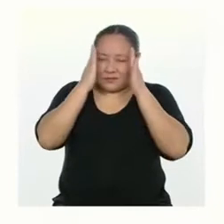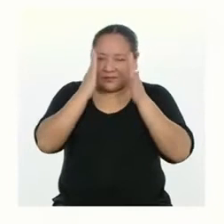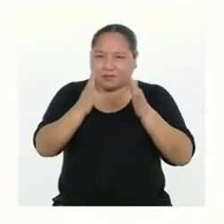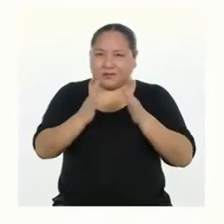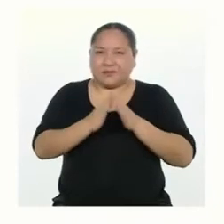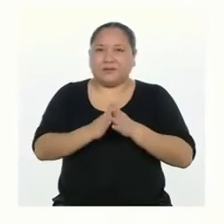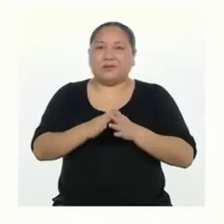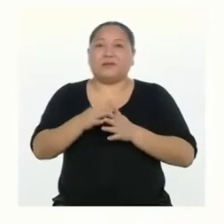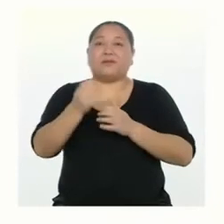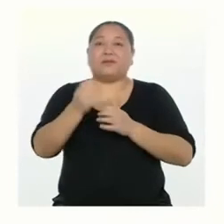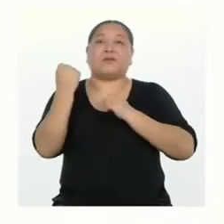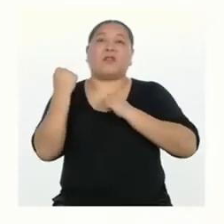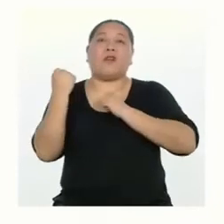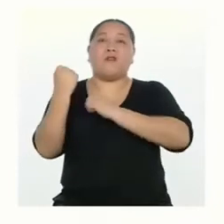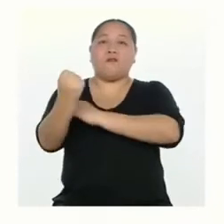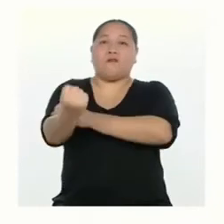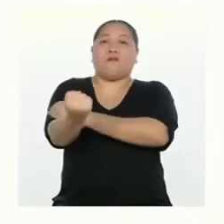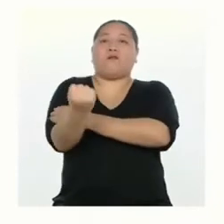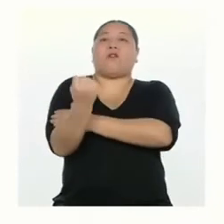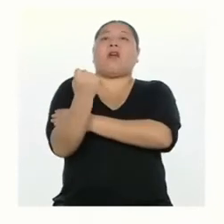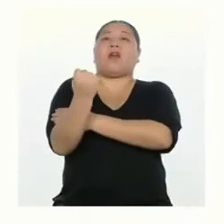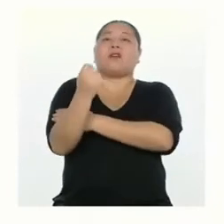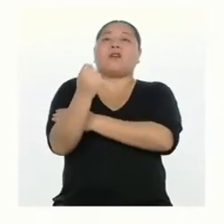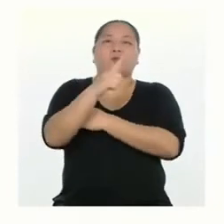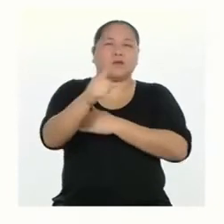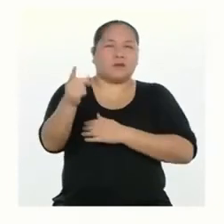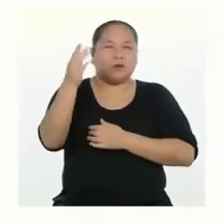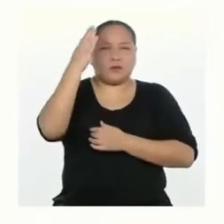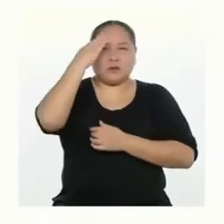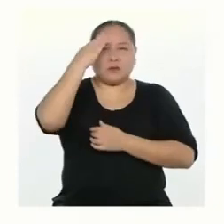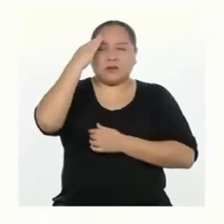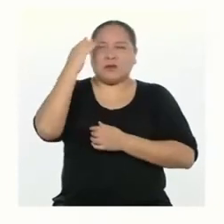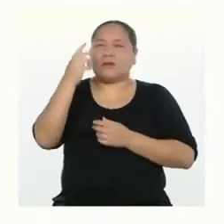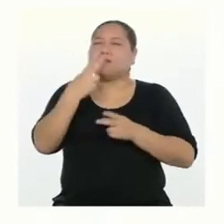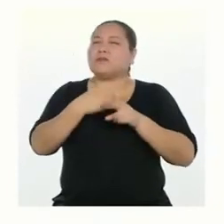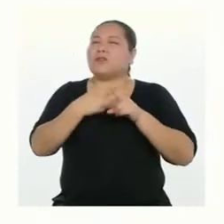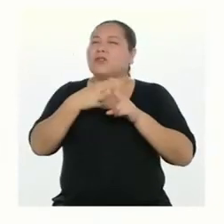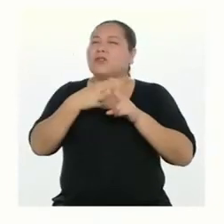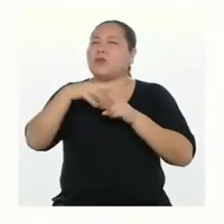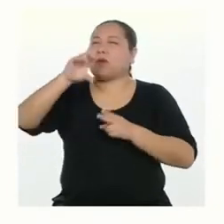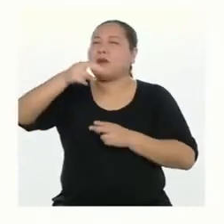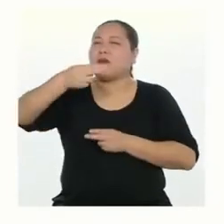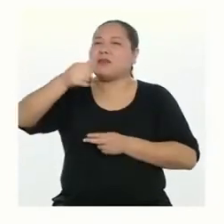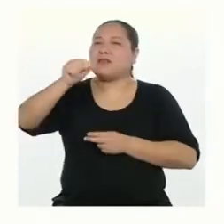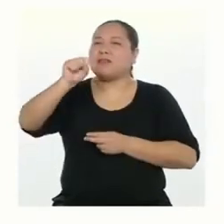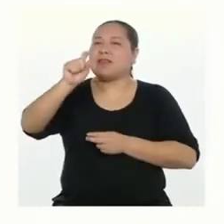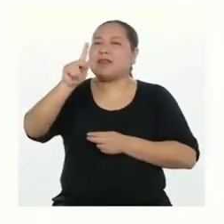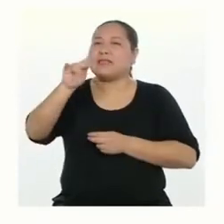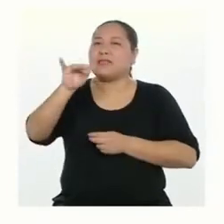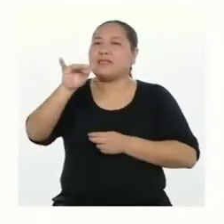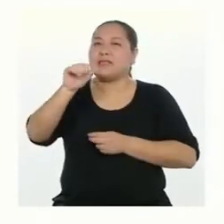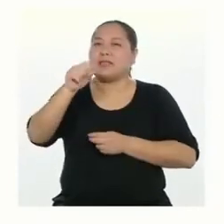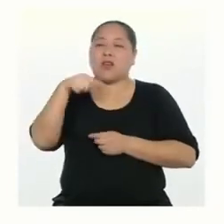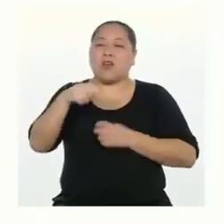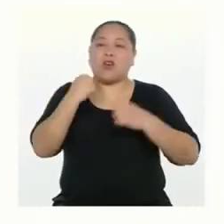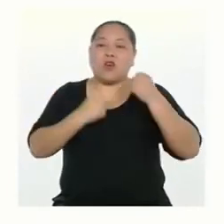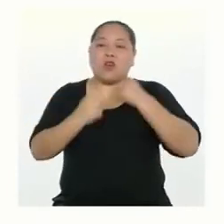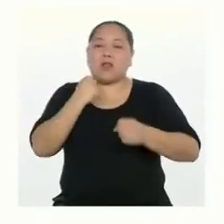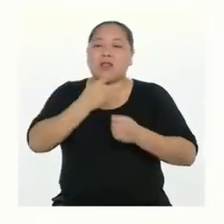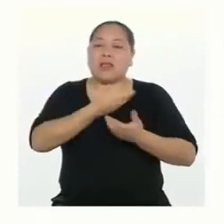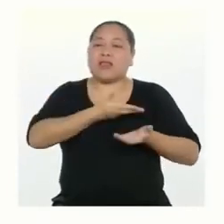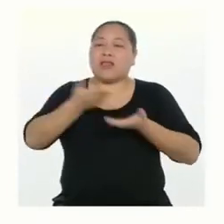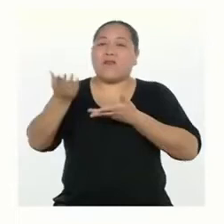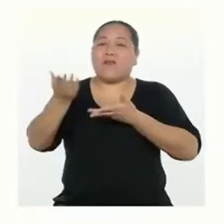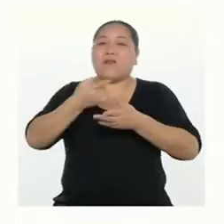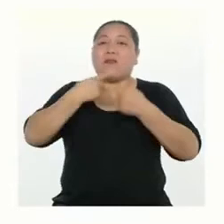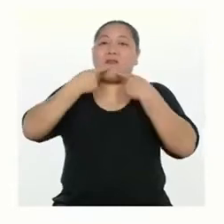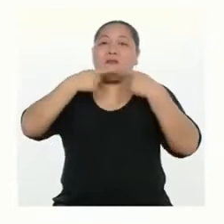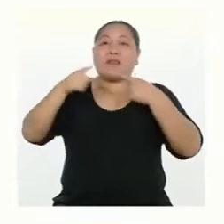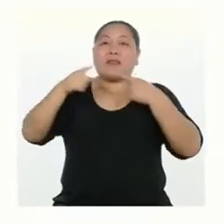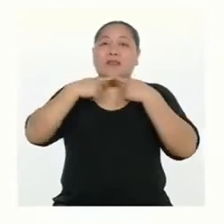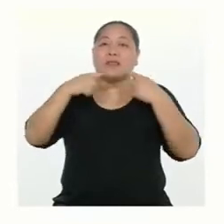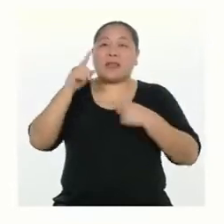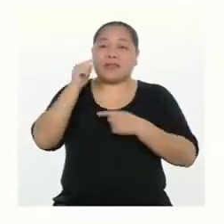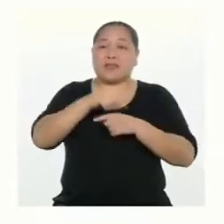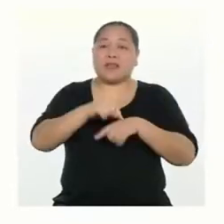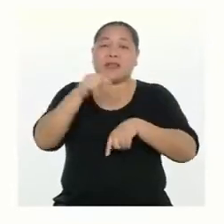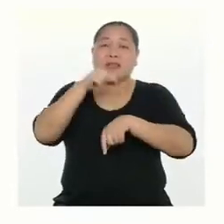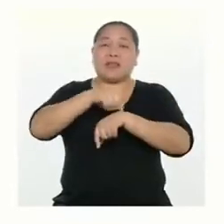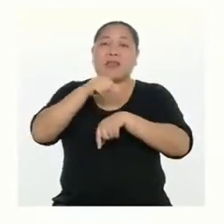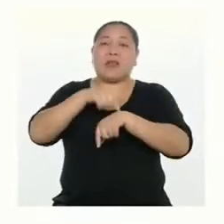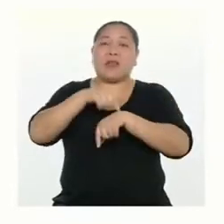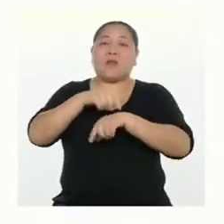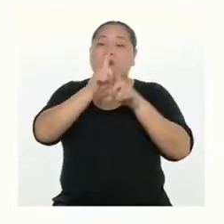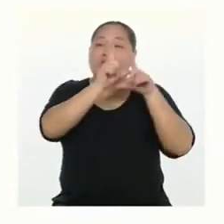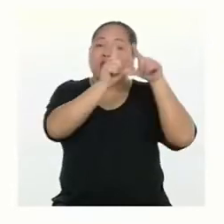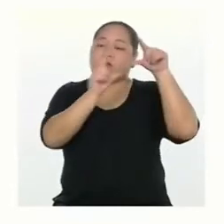quiero poner a prueba su fuerza. ¿Ustedes saben quiénes fueron los chasquis? Eran corredores que llevaban mensajes en el Tahuantinsuyo. Ellos desde